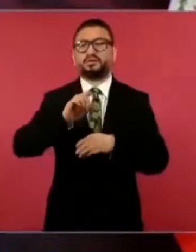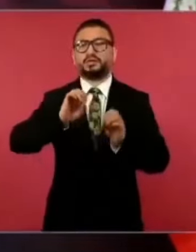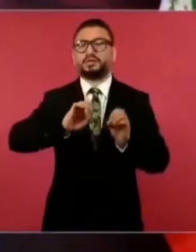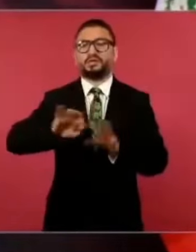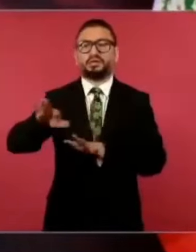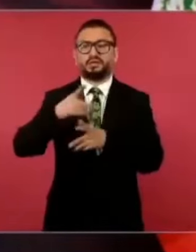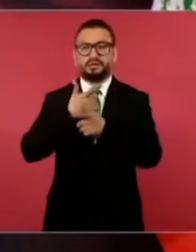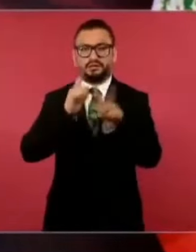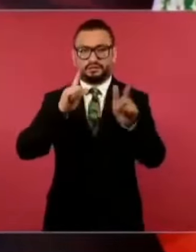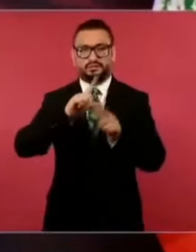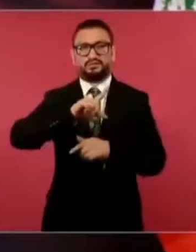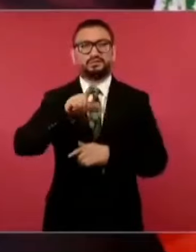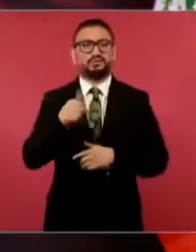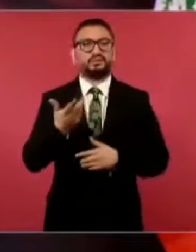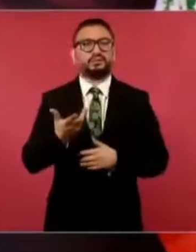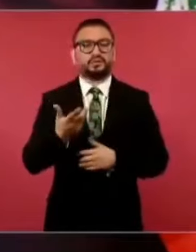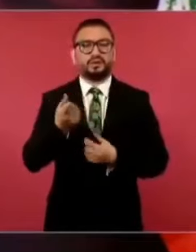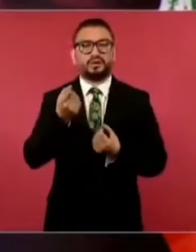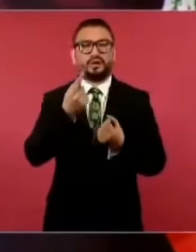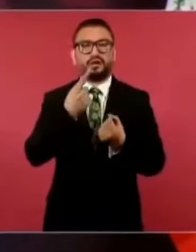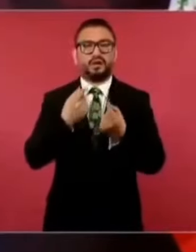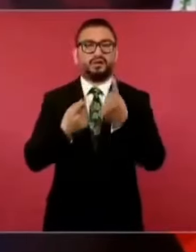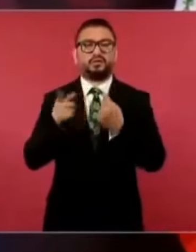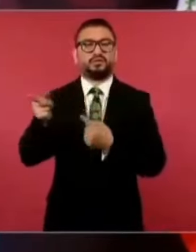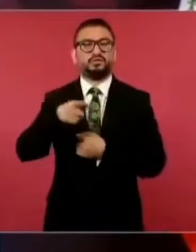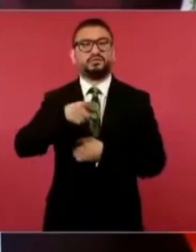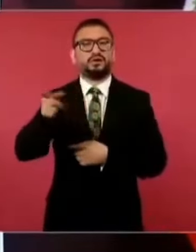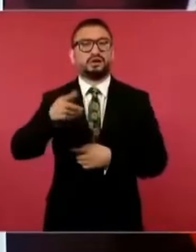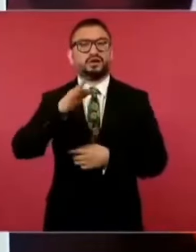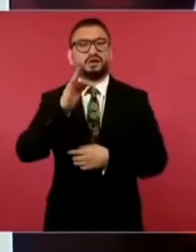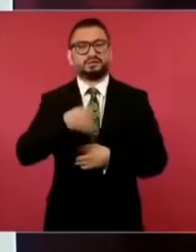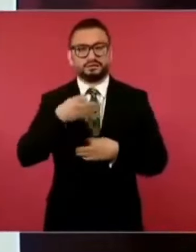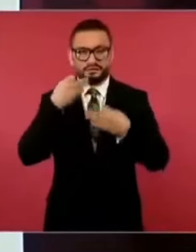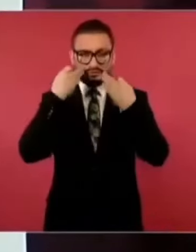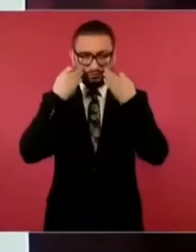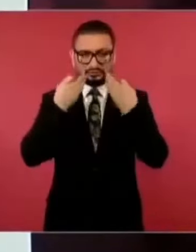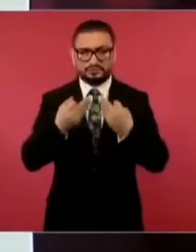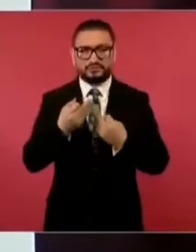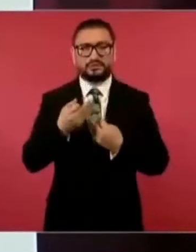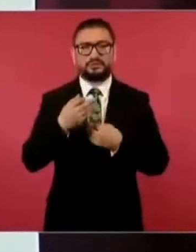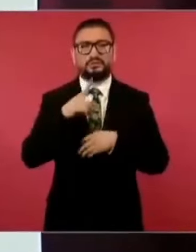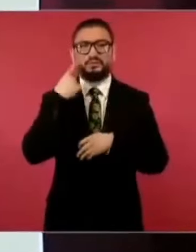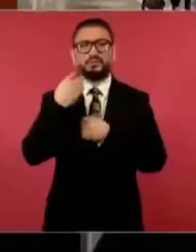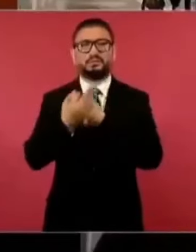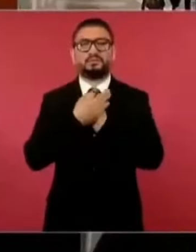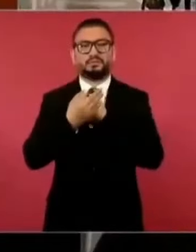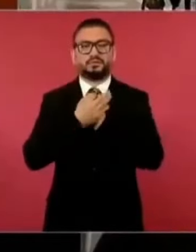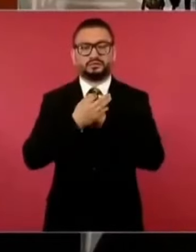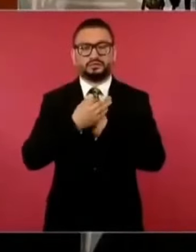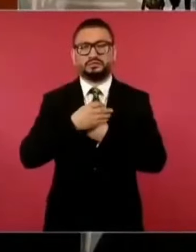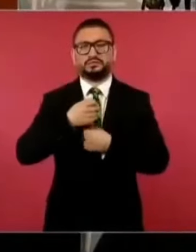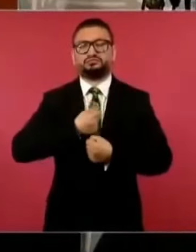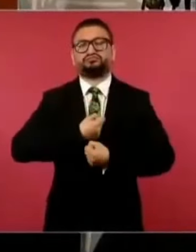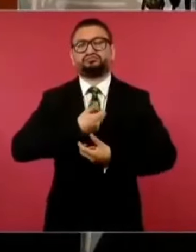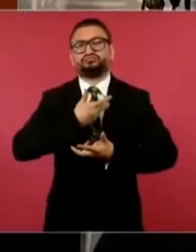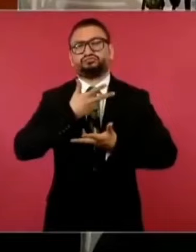algunos aceptan ser testigos protegidos y cuentan